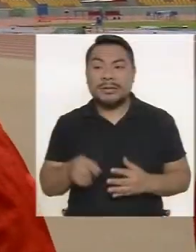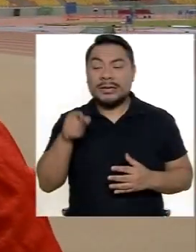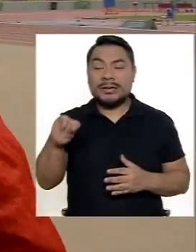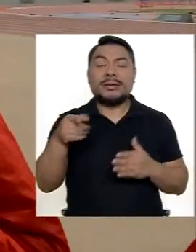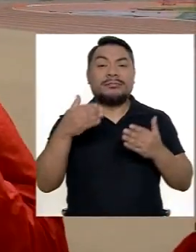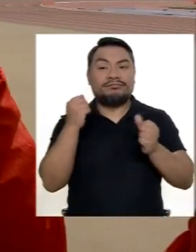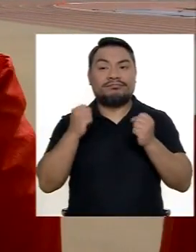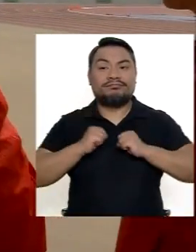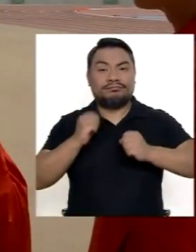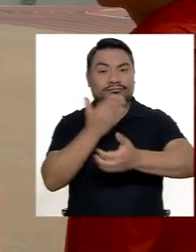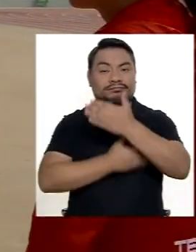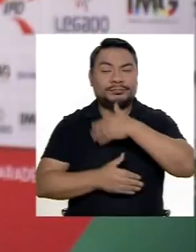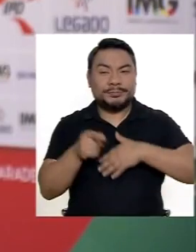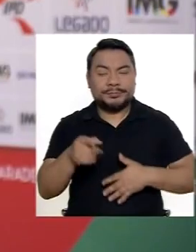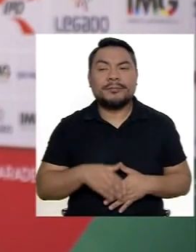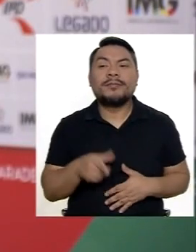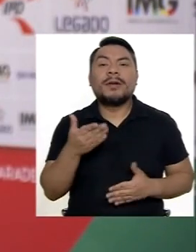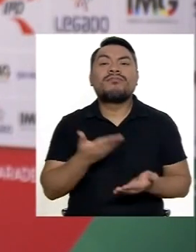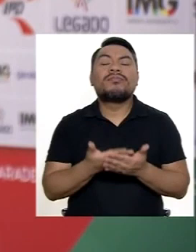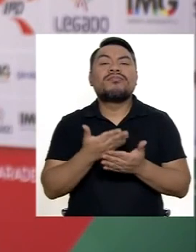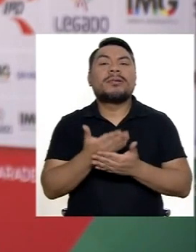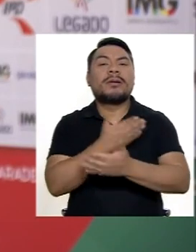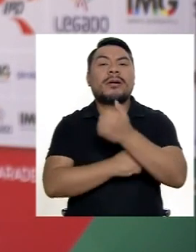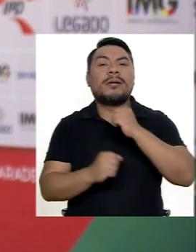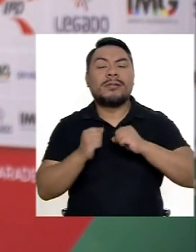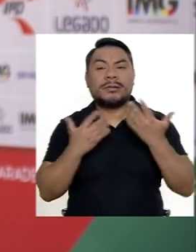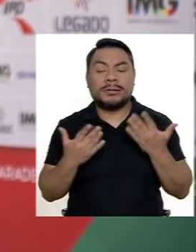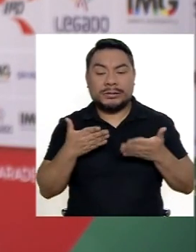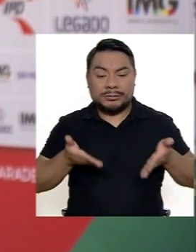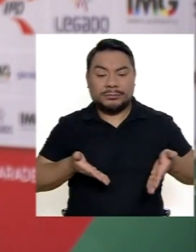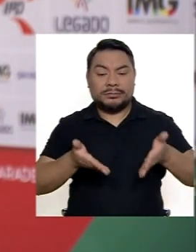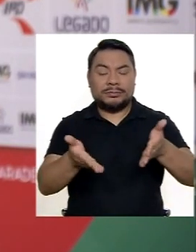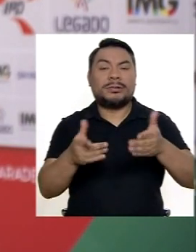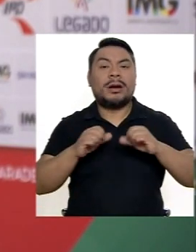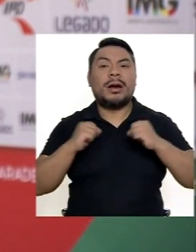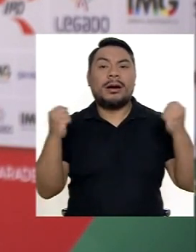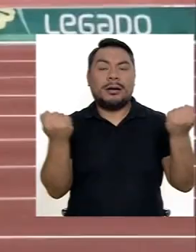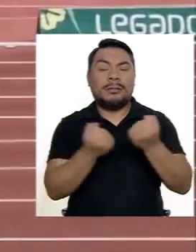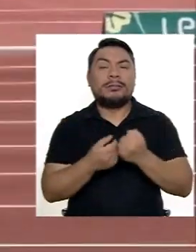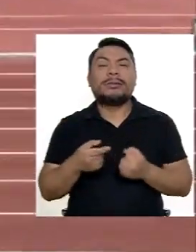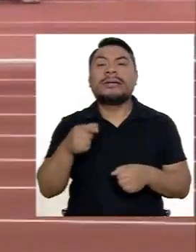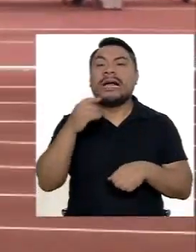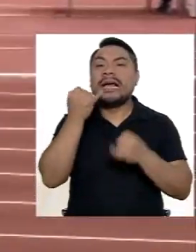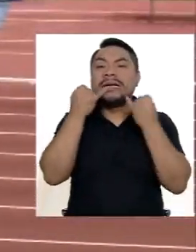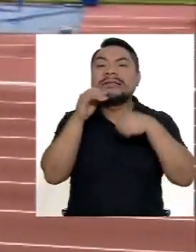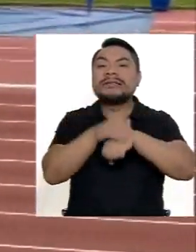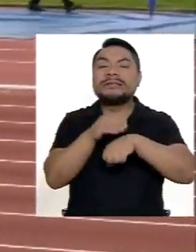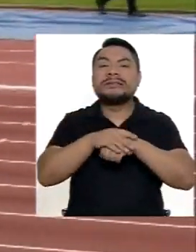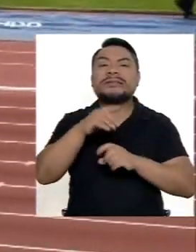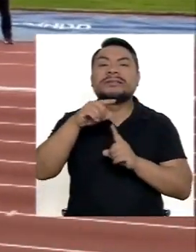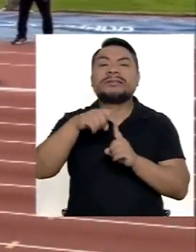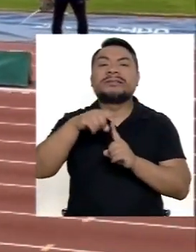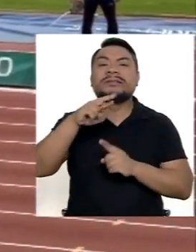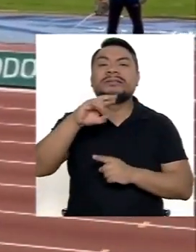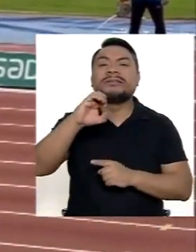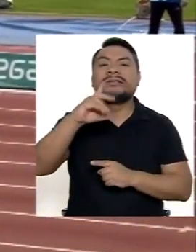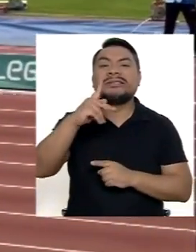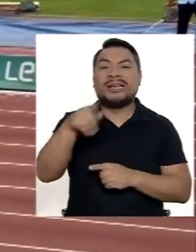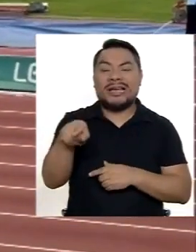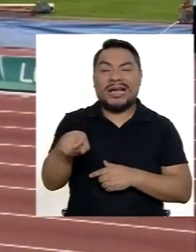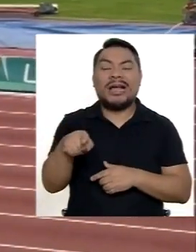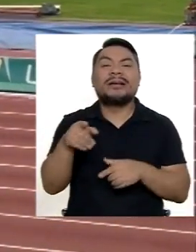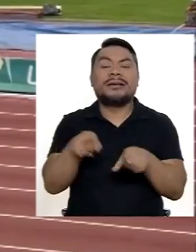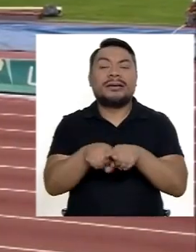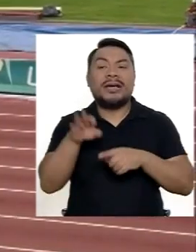En este Open de Paratletismo Son las pruebas de Paratletismo de pista y campo En inglés se le dice track a la pista